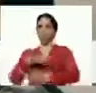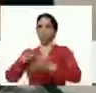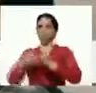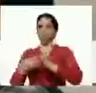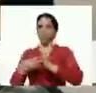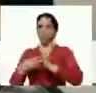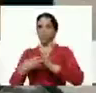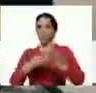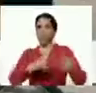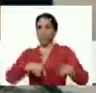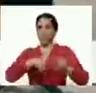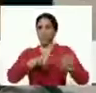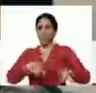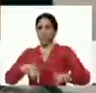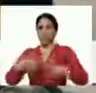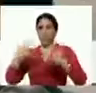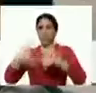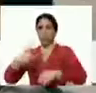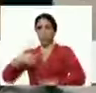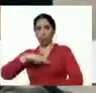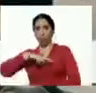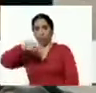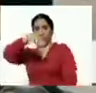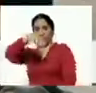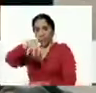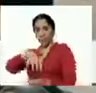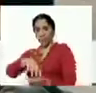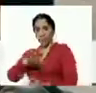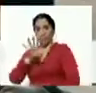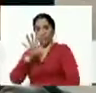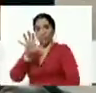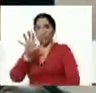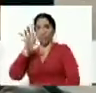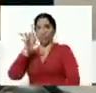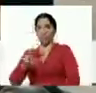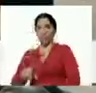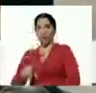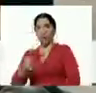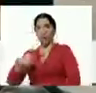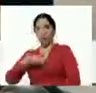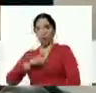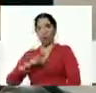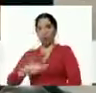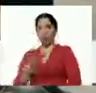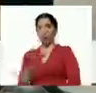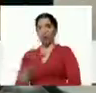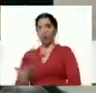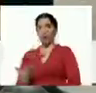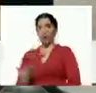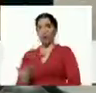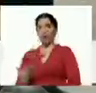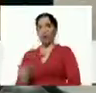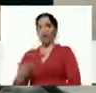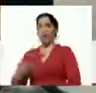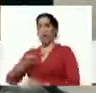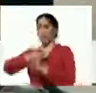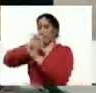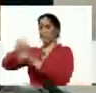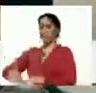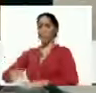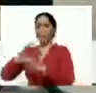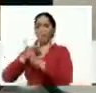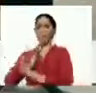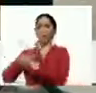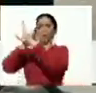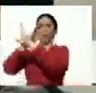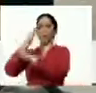agroindustria en nuestro estado, en nuestro país y nosotros podemos, ante este bloqueo criminal que nos tienen